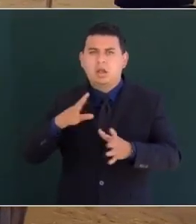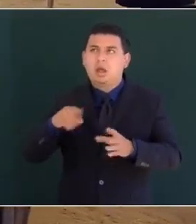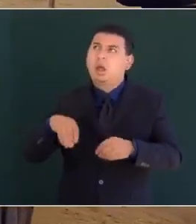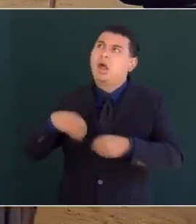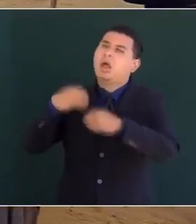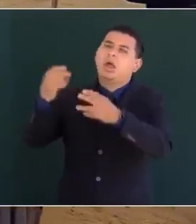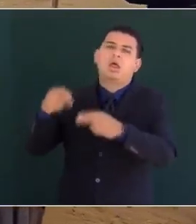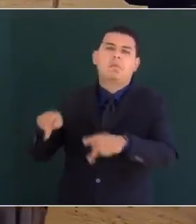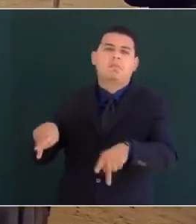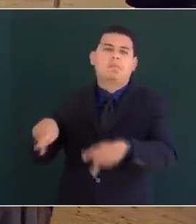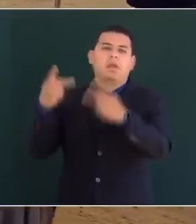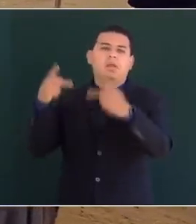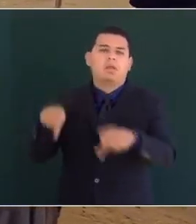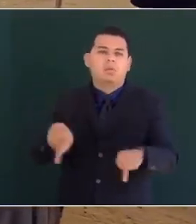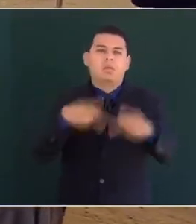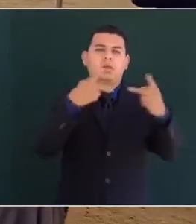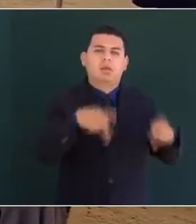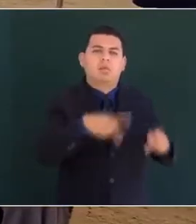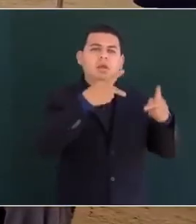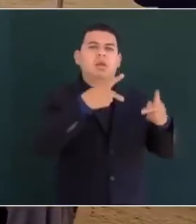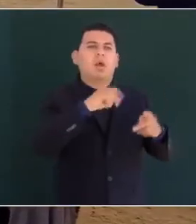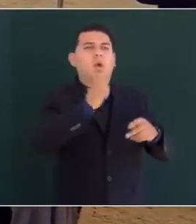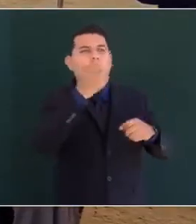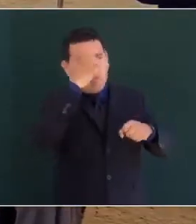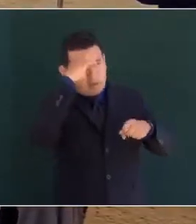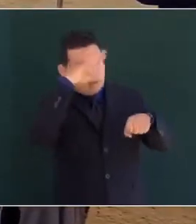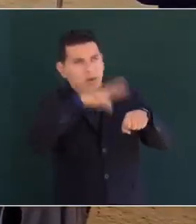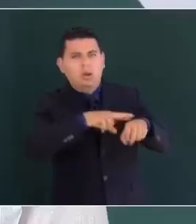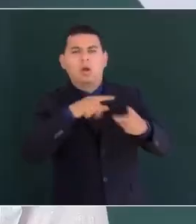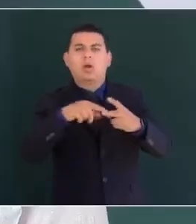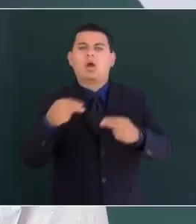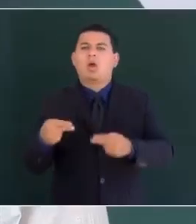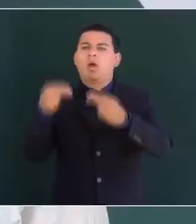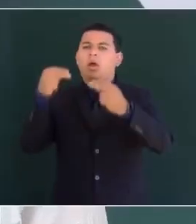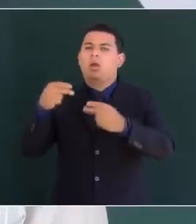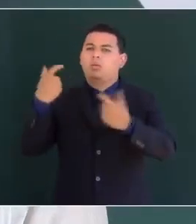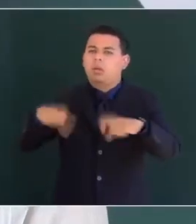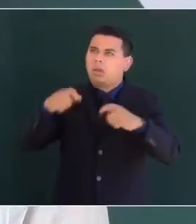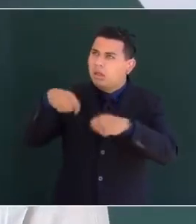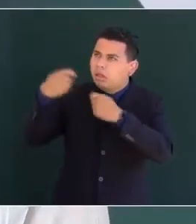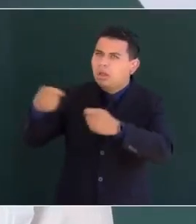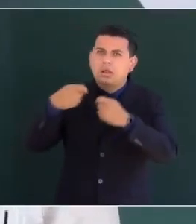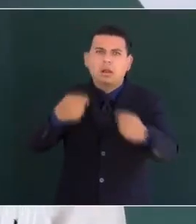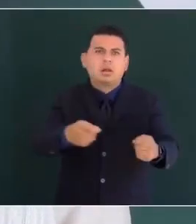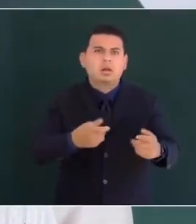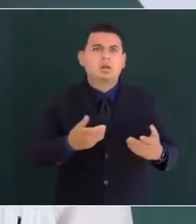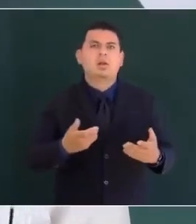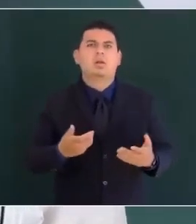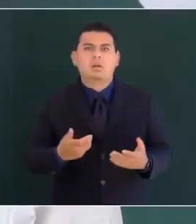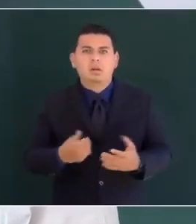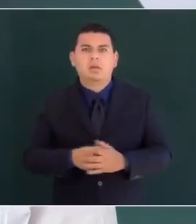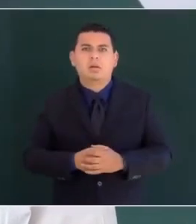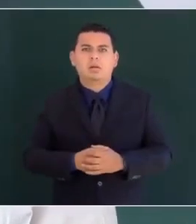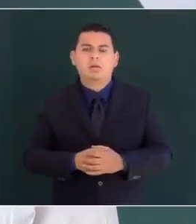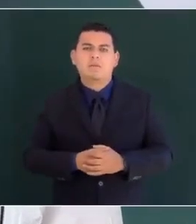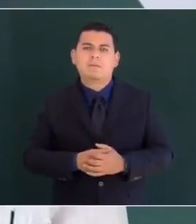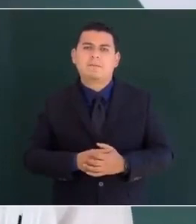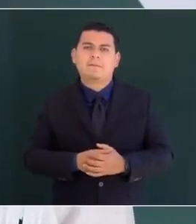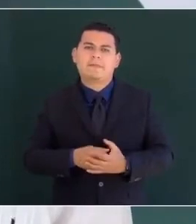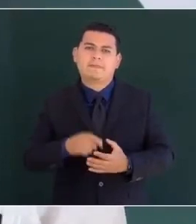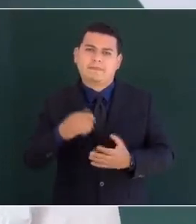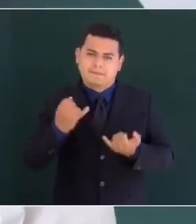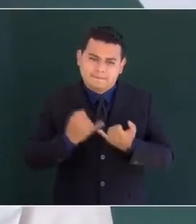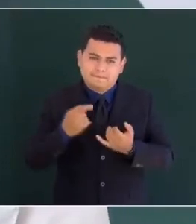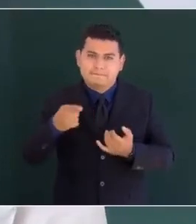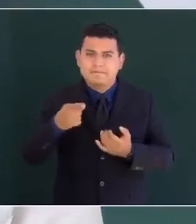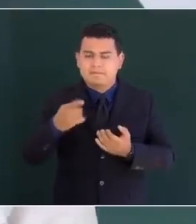particulares nacionales y extranjeros y como en ese entonces como en el